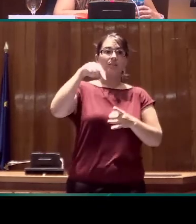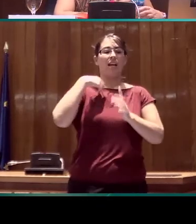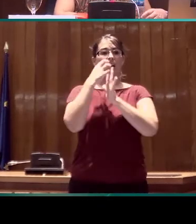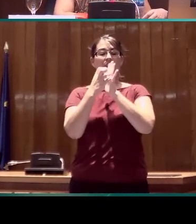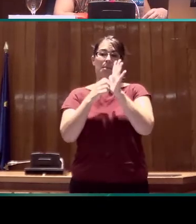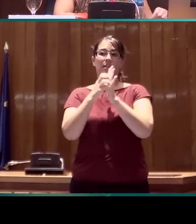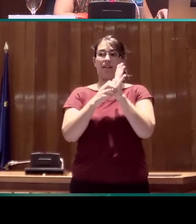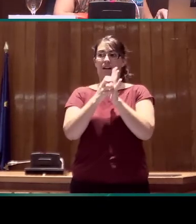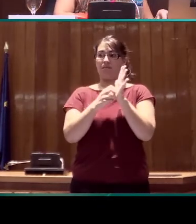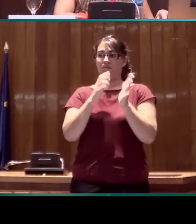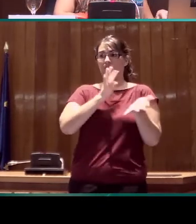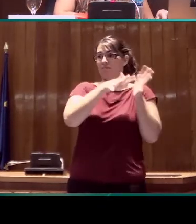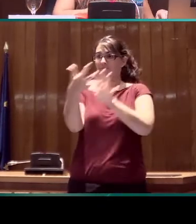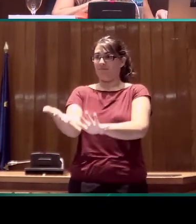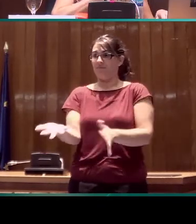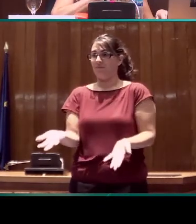como gramaticalización.